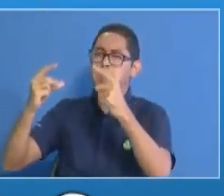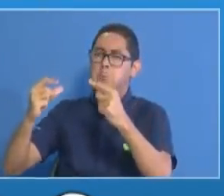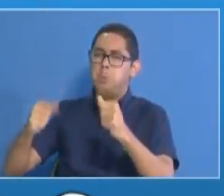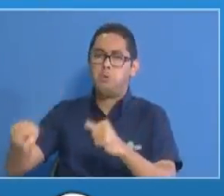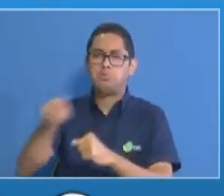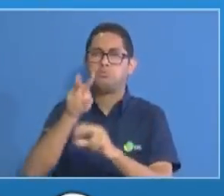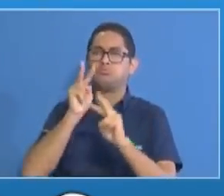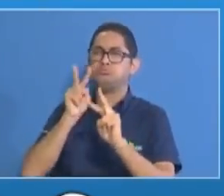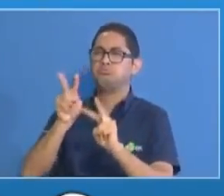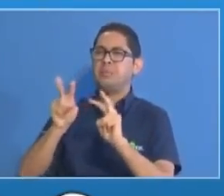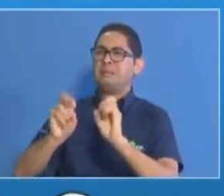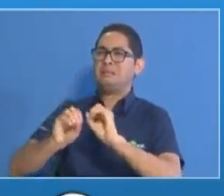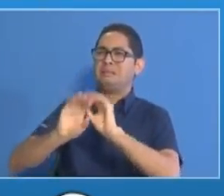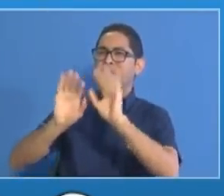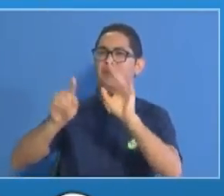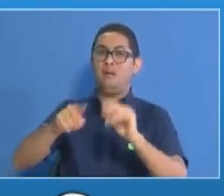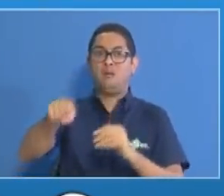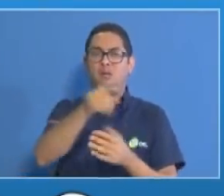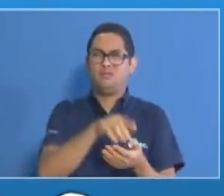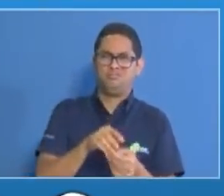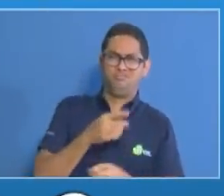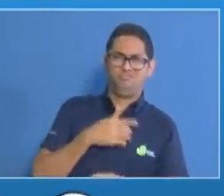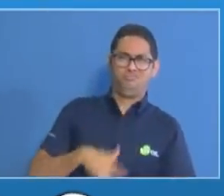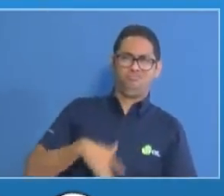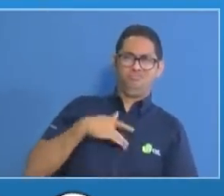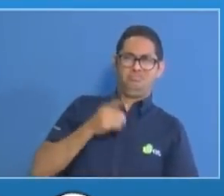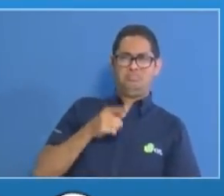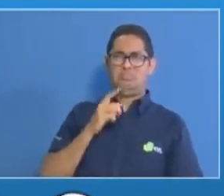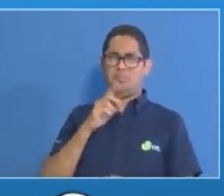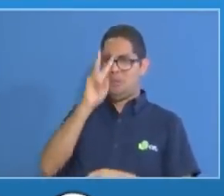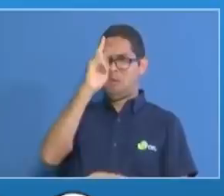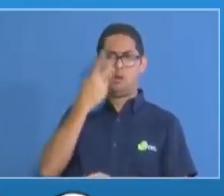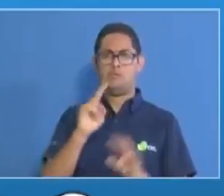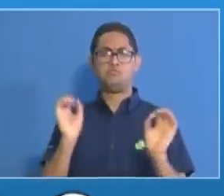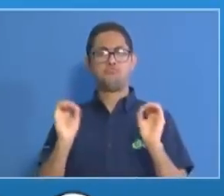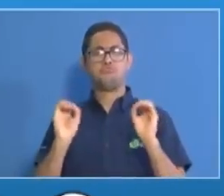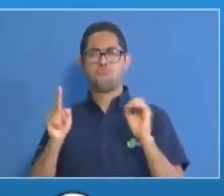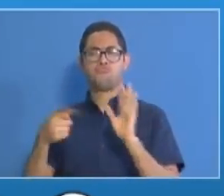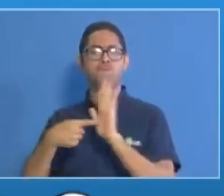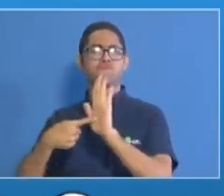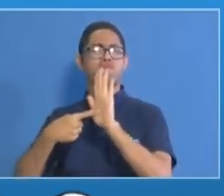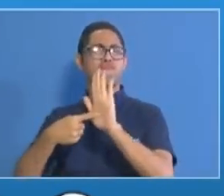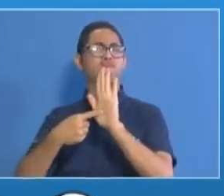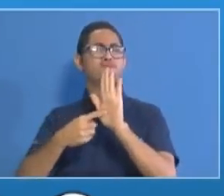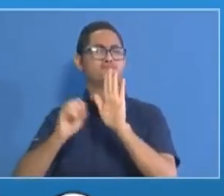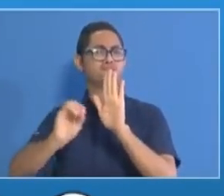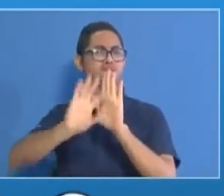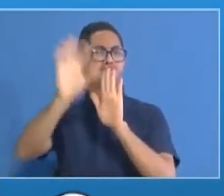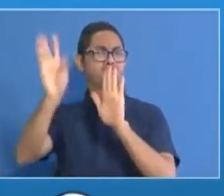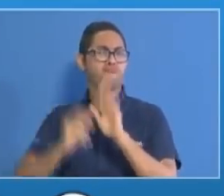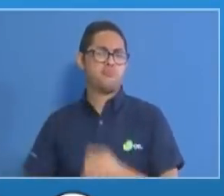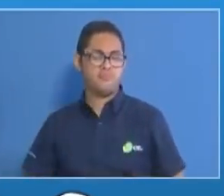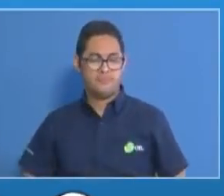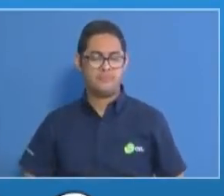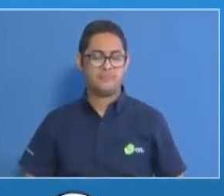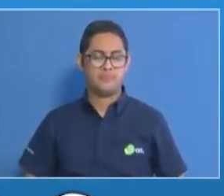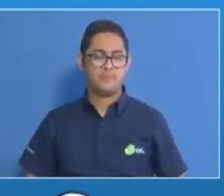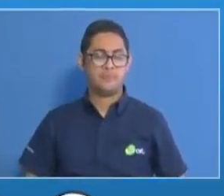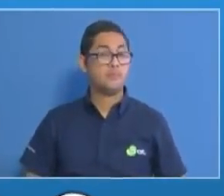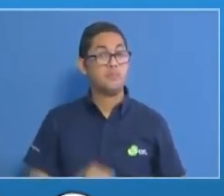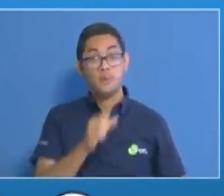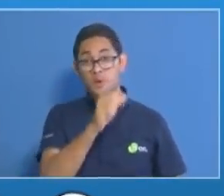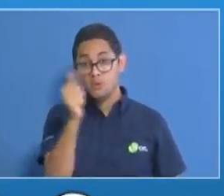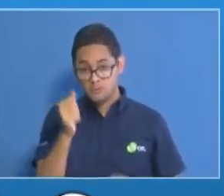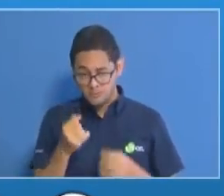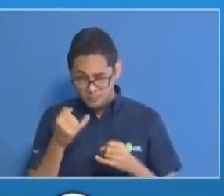que exige la sociedad y que nosotros estamos obligados a presentar finalmente quiero referirme a una